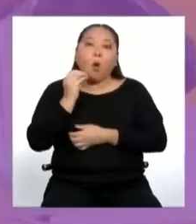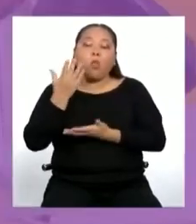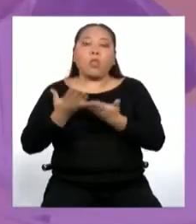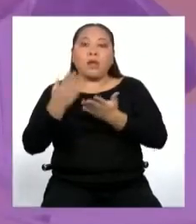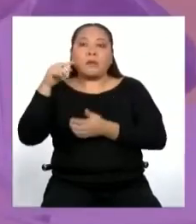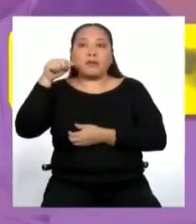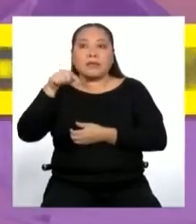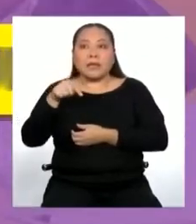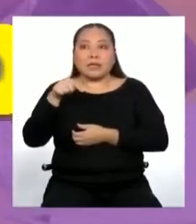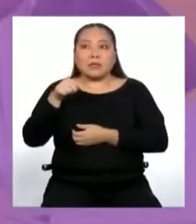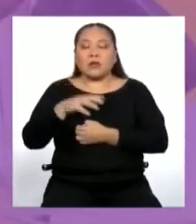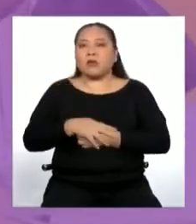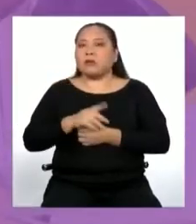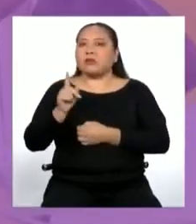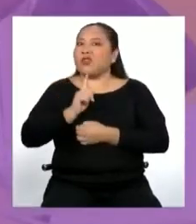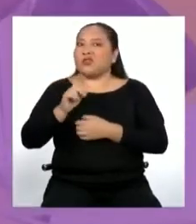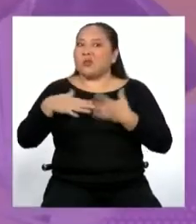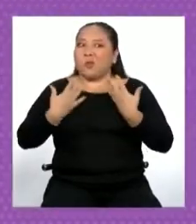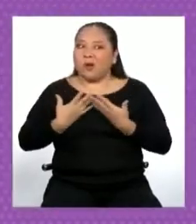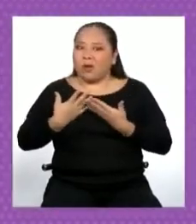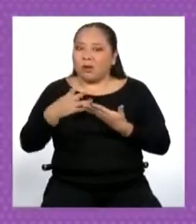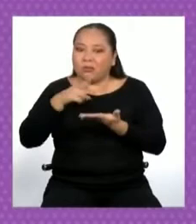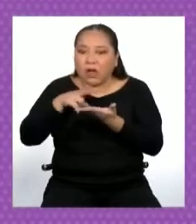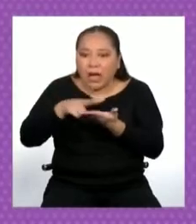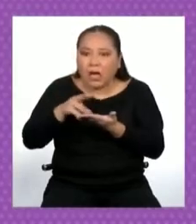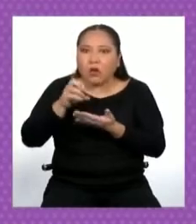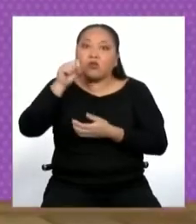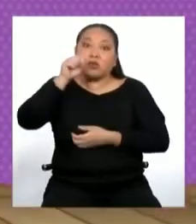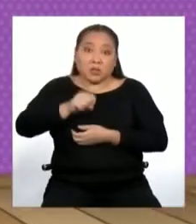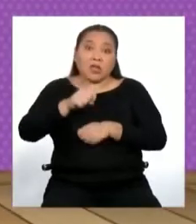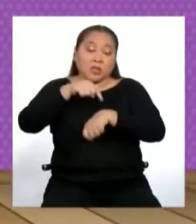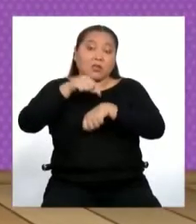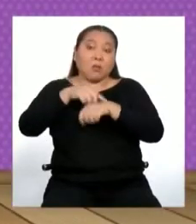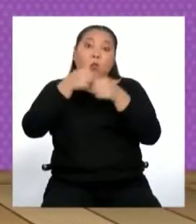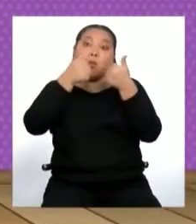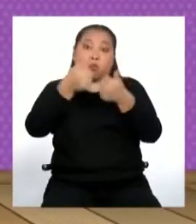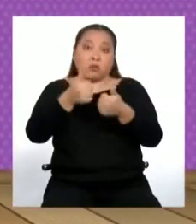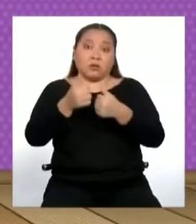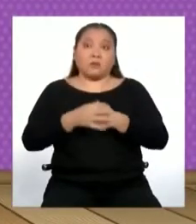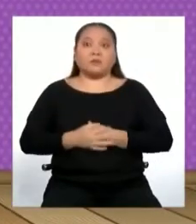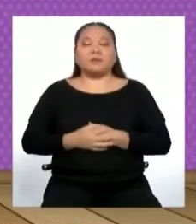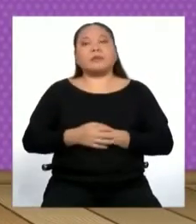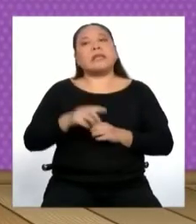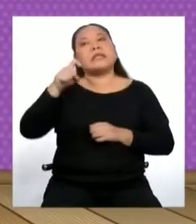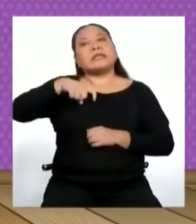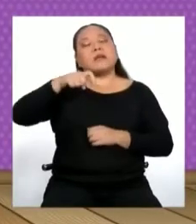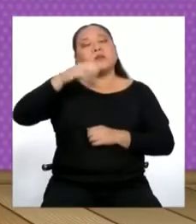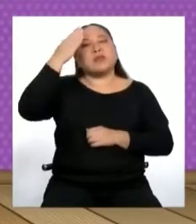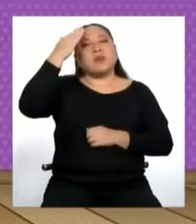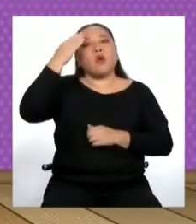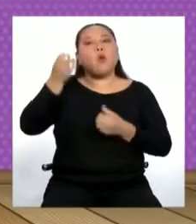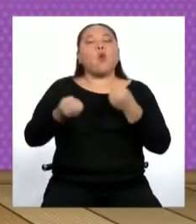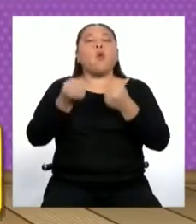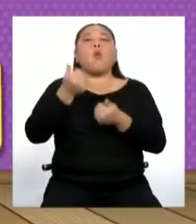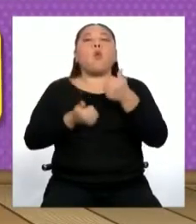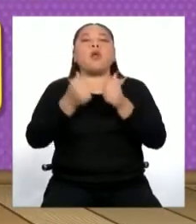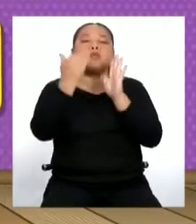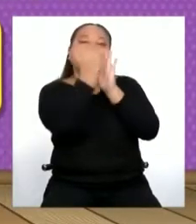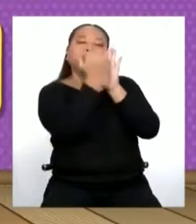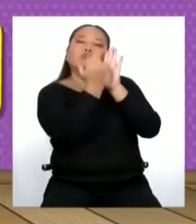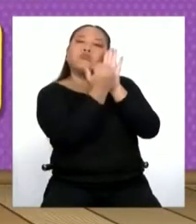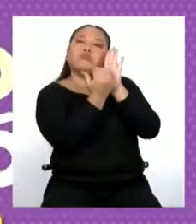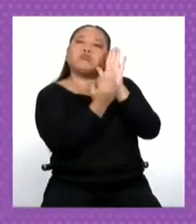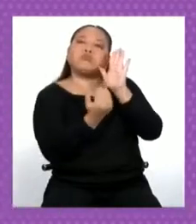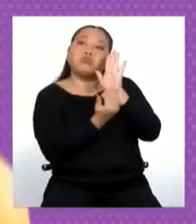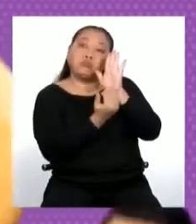es oportuno o inoportuno. Por eso es importante saber cuáles son los elementos que conforman la adecuación del texto.